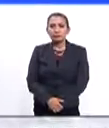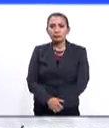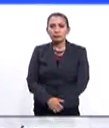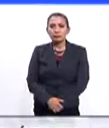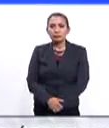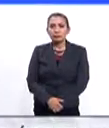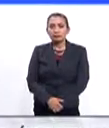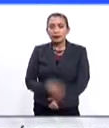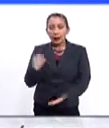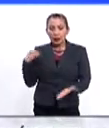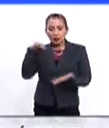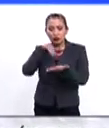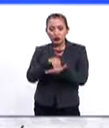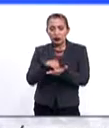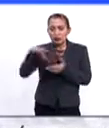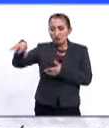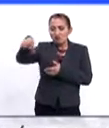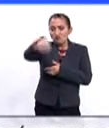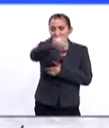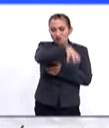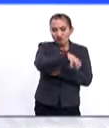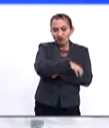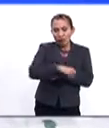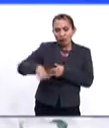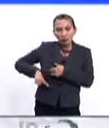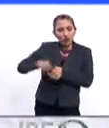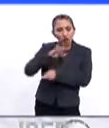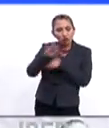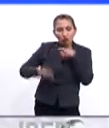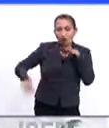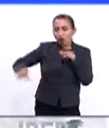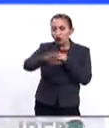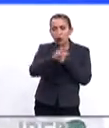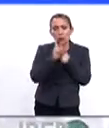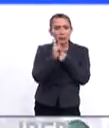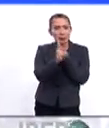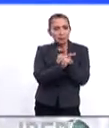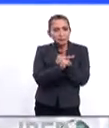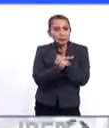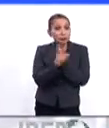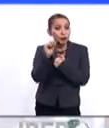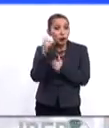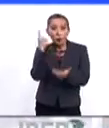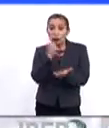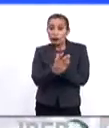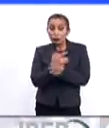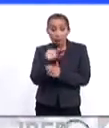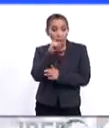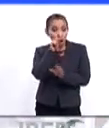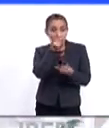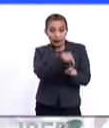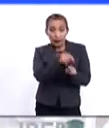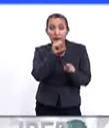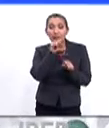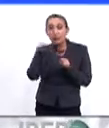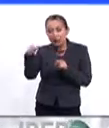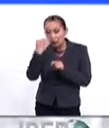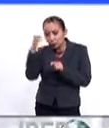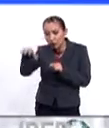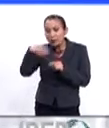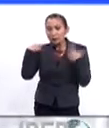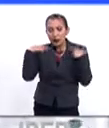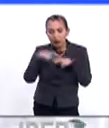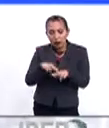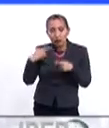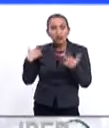Voy a implementar un despliegue territorial del Estado en todo el territorio nacional, que no solo incluye la policía, incluye las escuelas, los